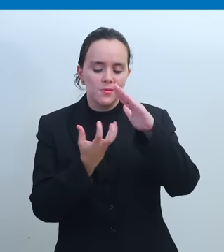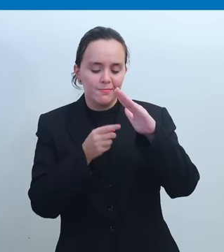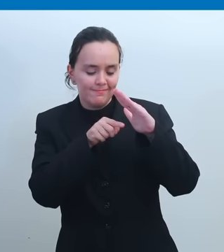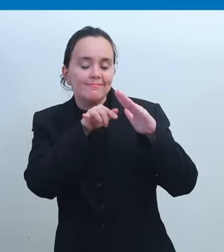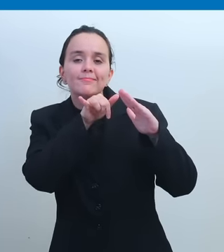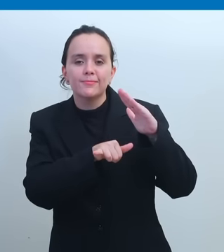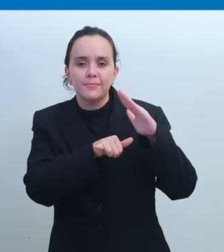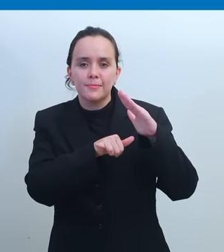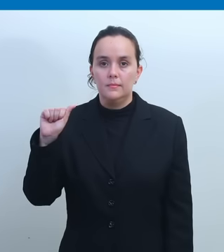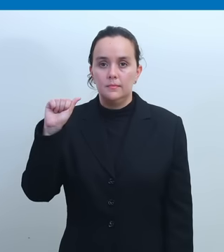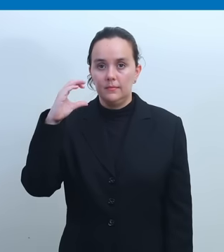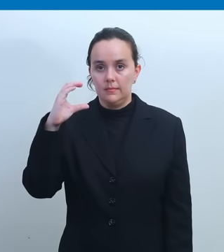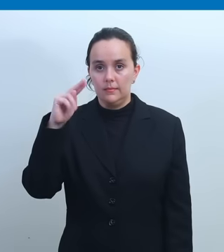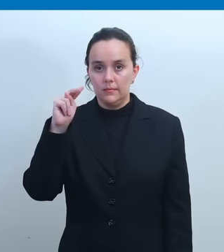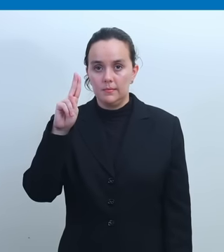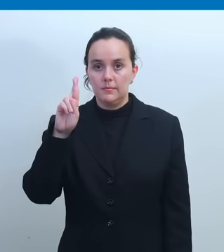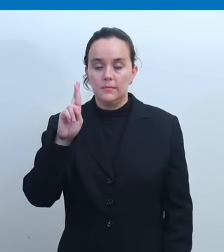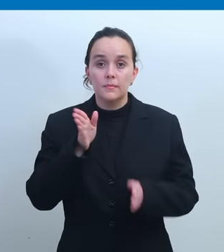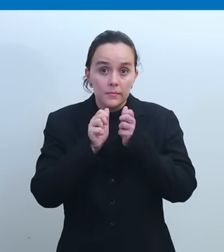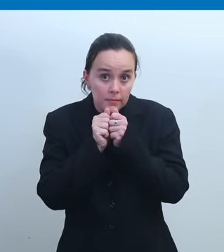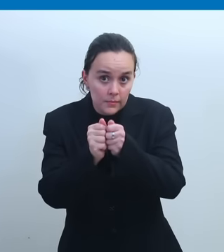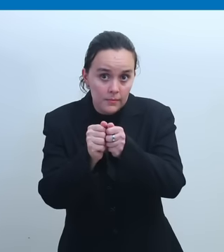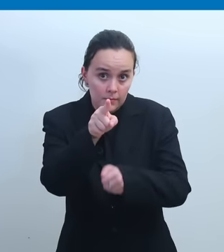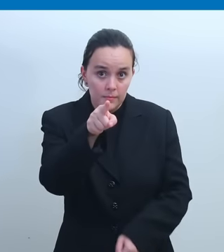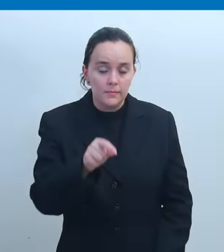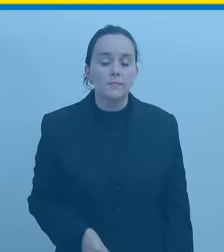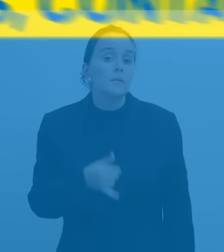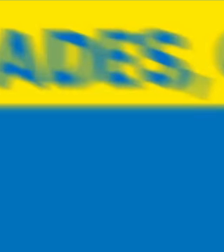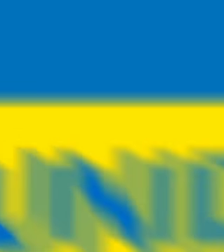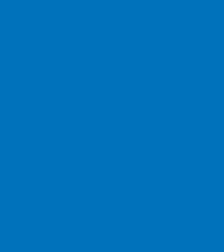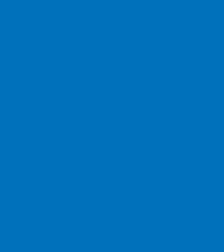hogares donde estés. ACNUR está a tu lado.